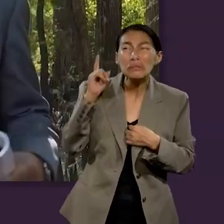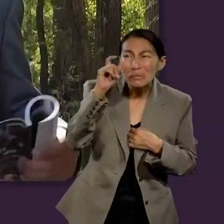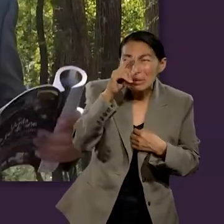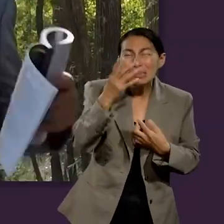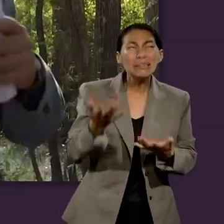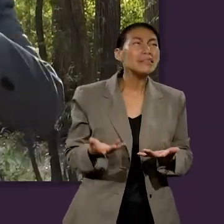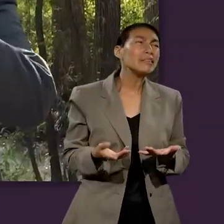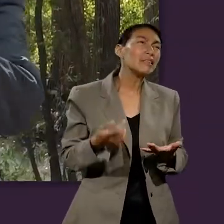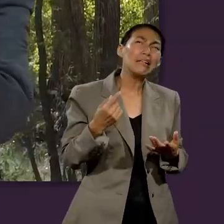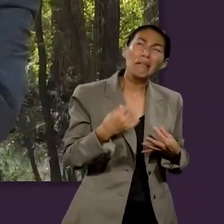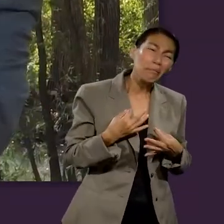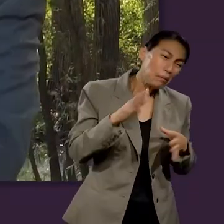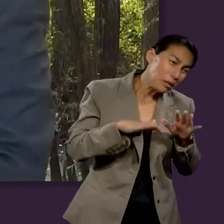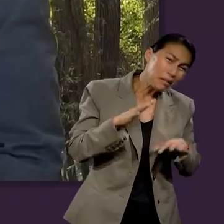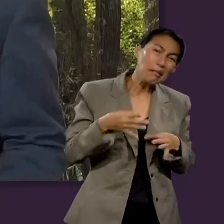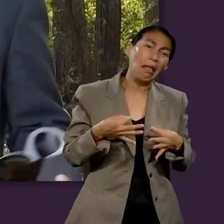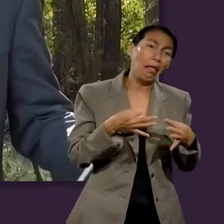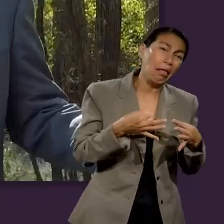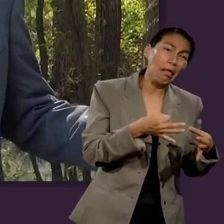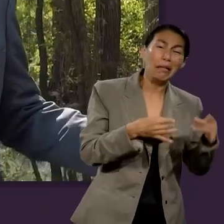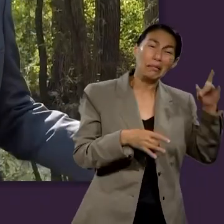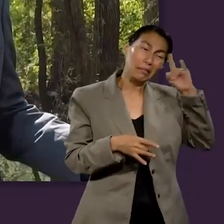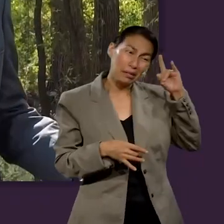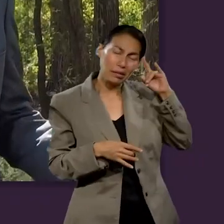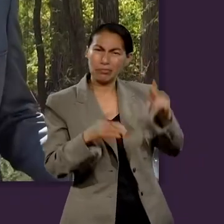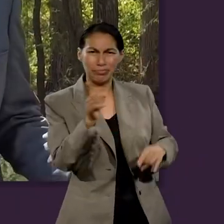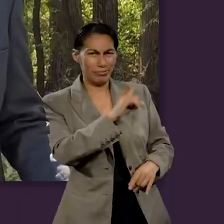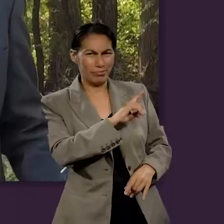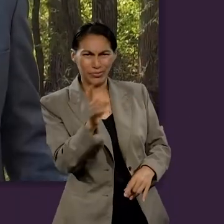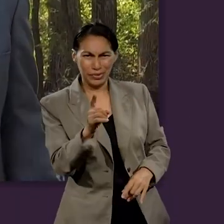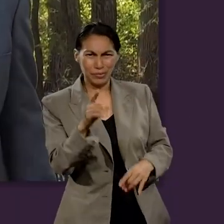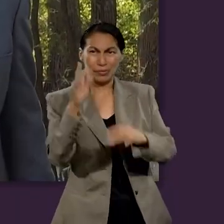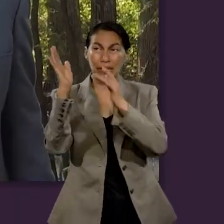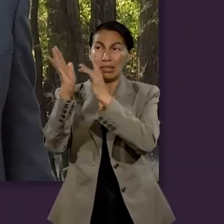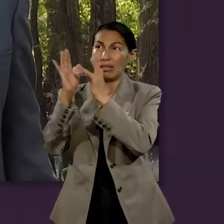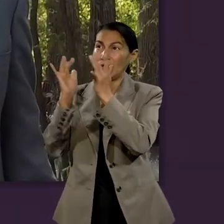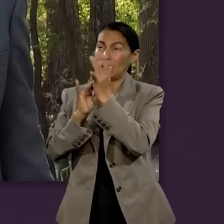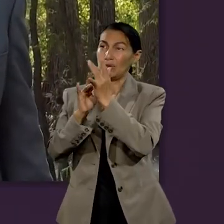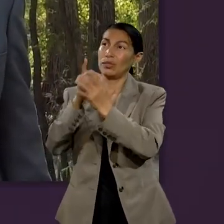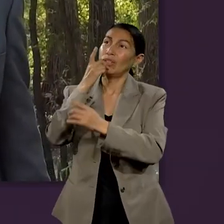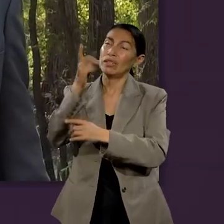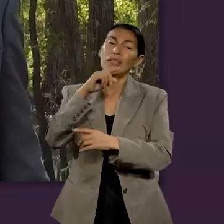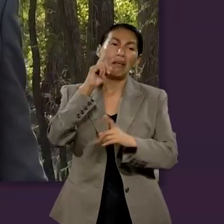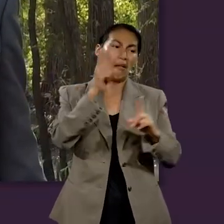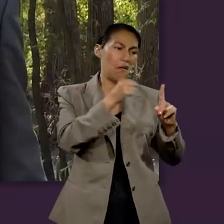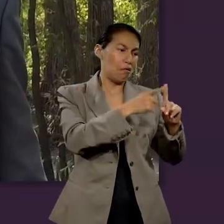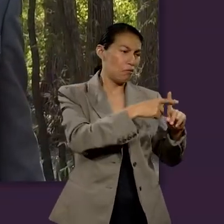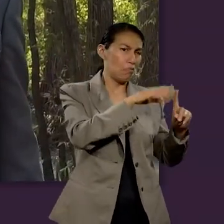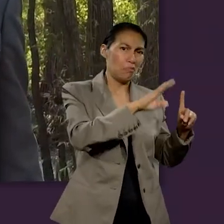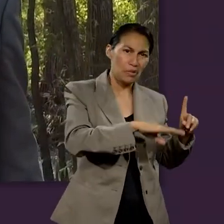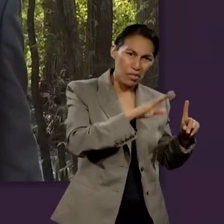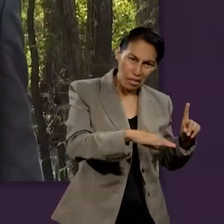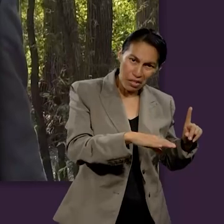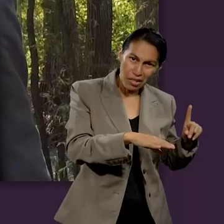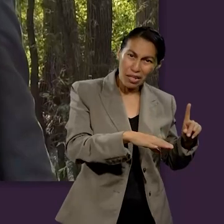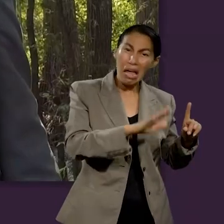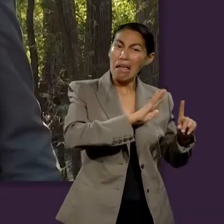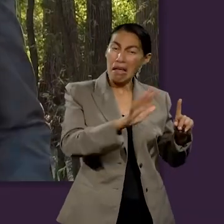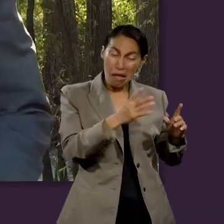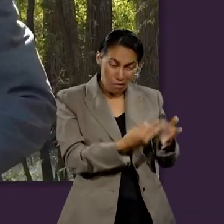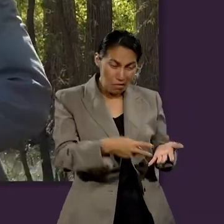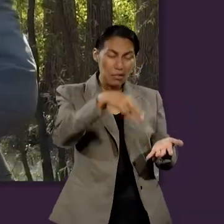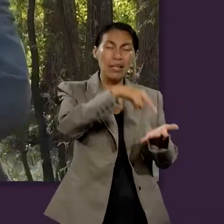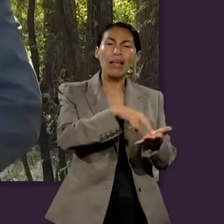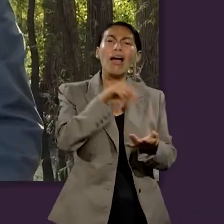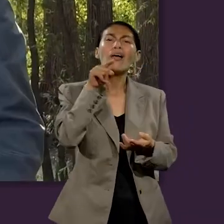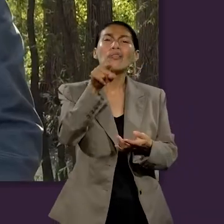aquí las circunstancias me empujaron. No, la cruz te va a desmentir, y me va a desmentir, si desafortunadamente estamos